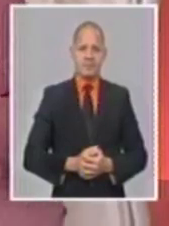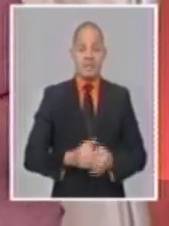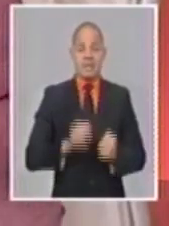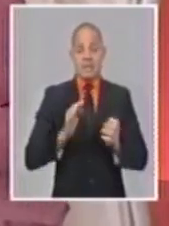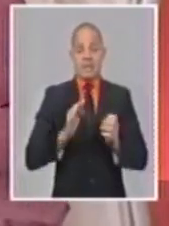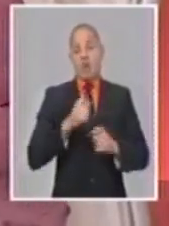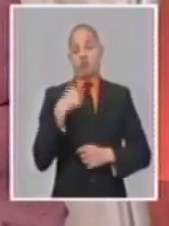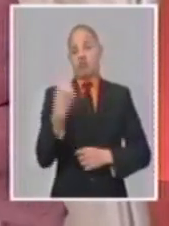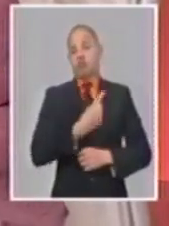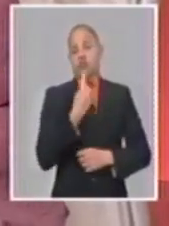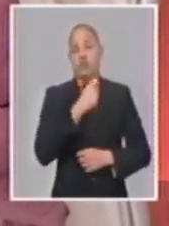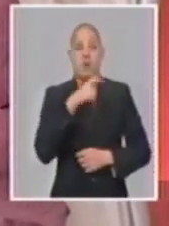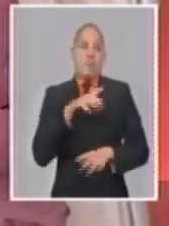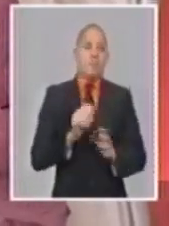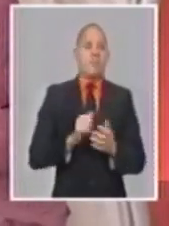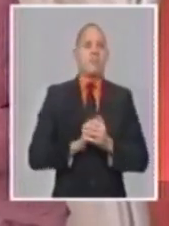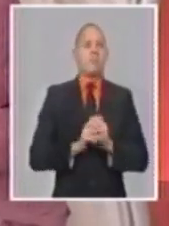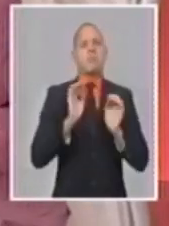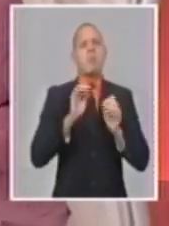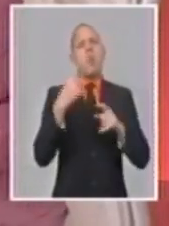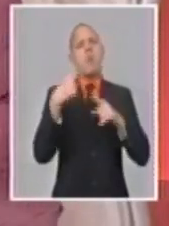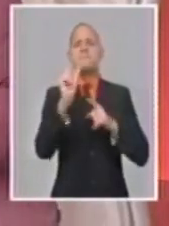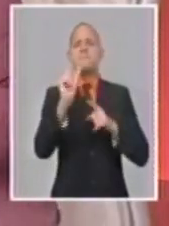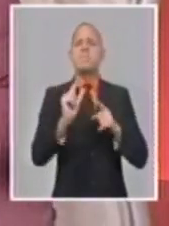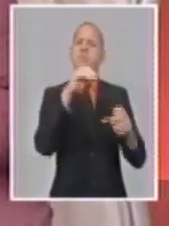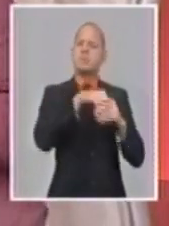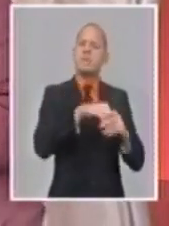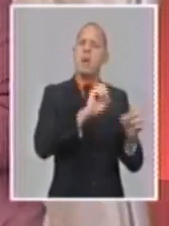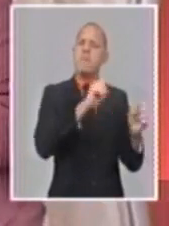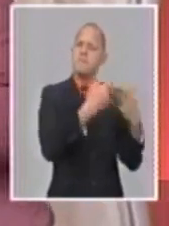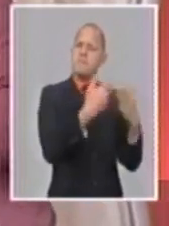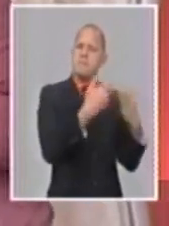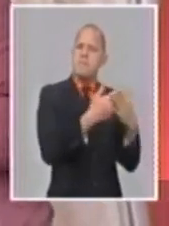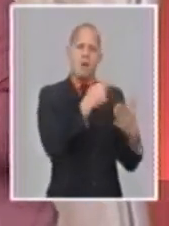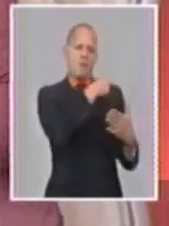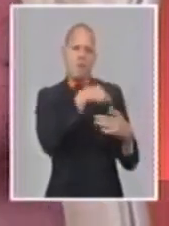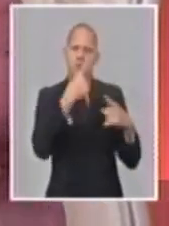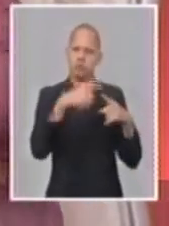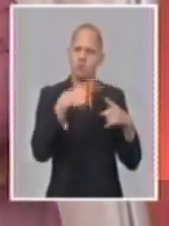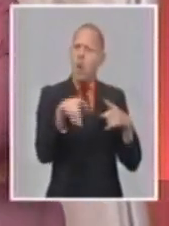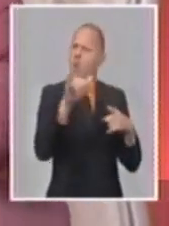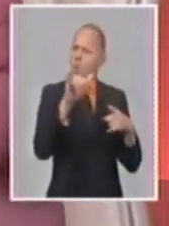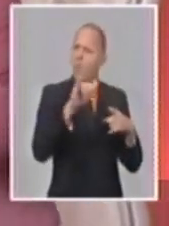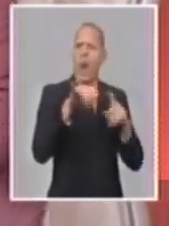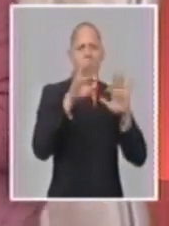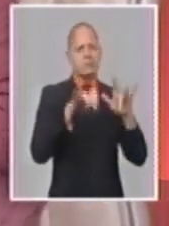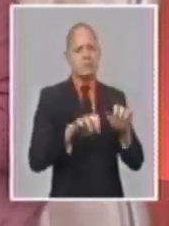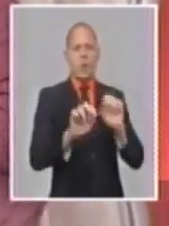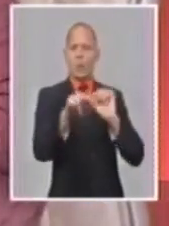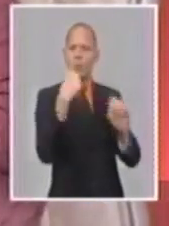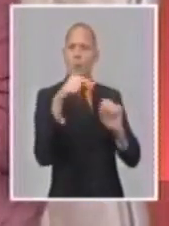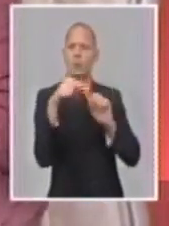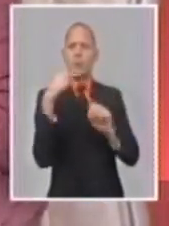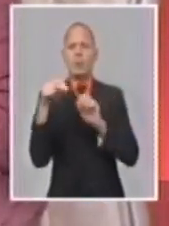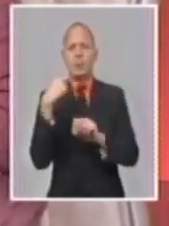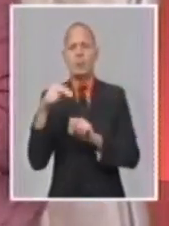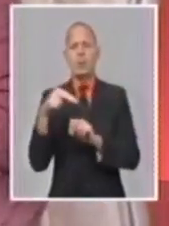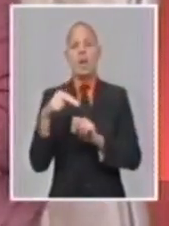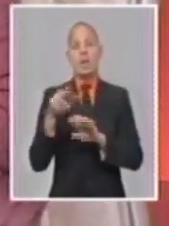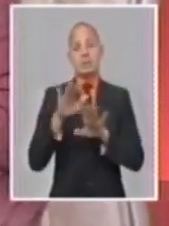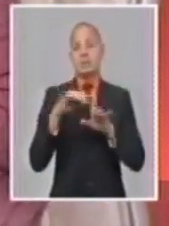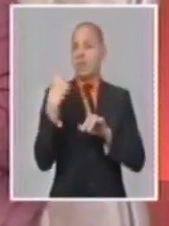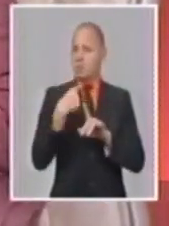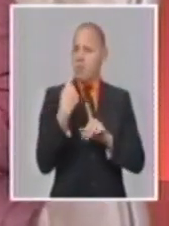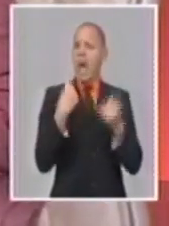Incluso también nos escriben los compañeros del sistema empresarial, más allá de los despachos, de los intercambios, de los seminarios